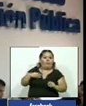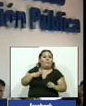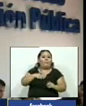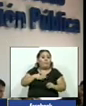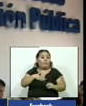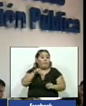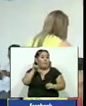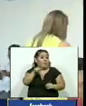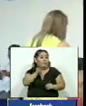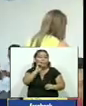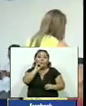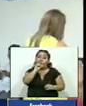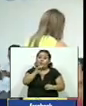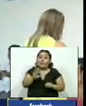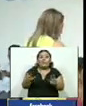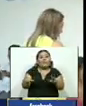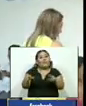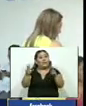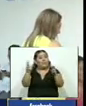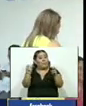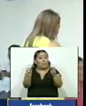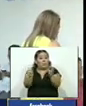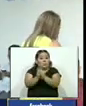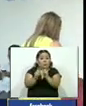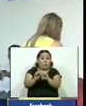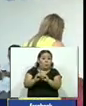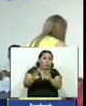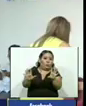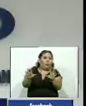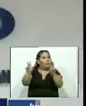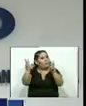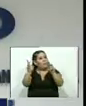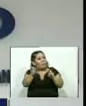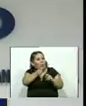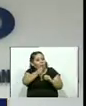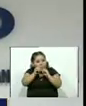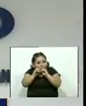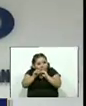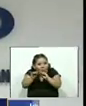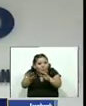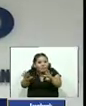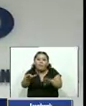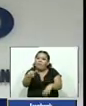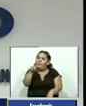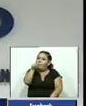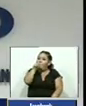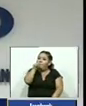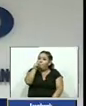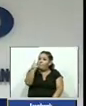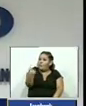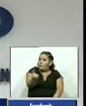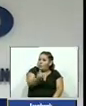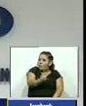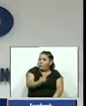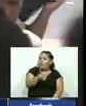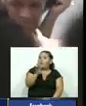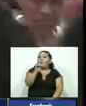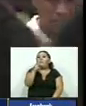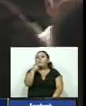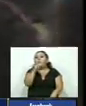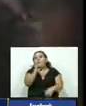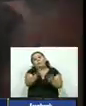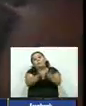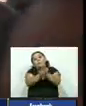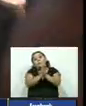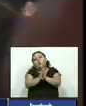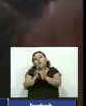embargo esto ocurre en medio del escándalo por una supuesta filtración de información confidencial de los ciudadanos que solicitaron